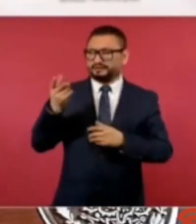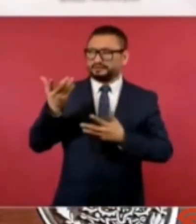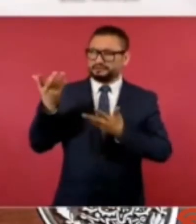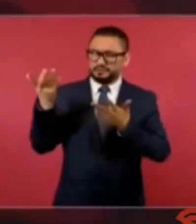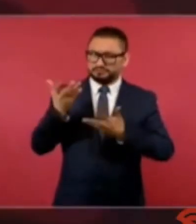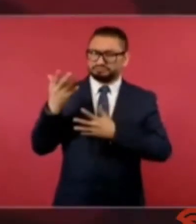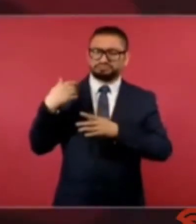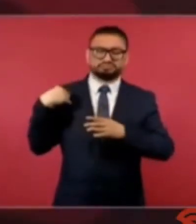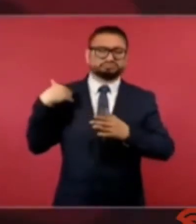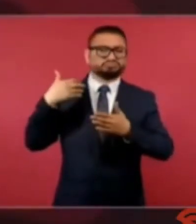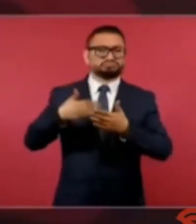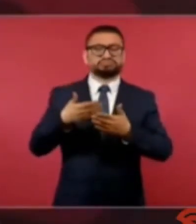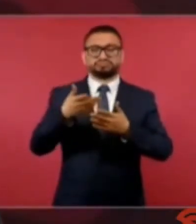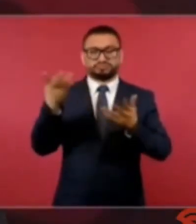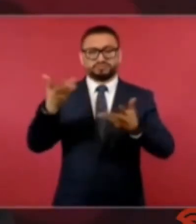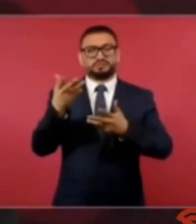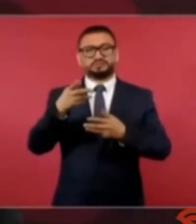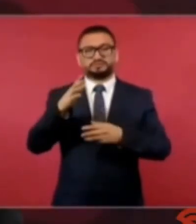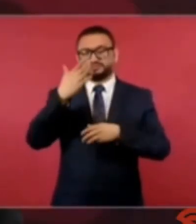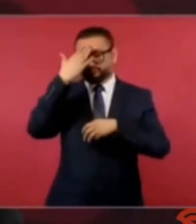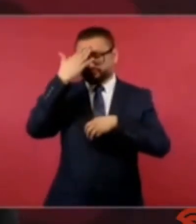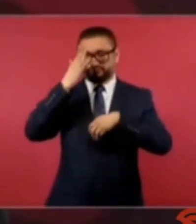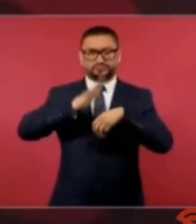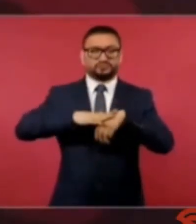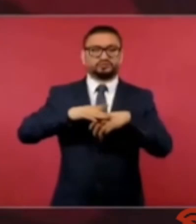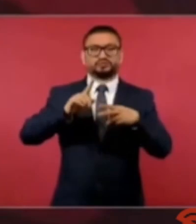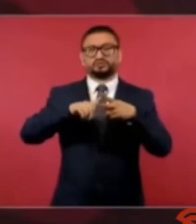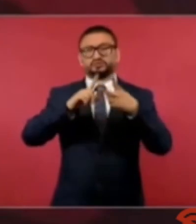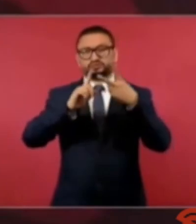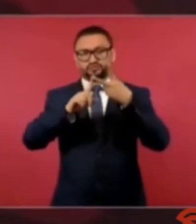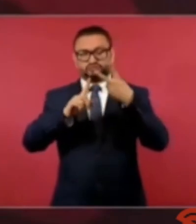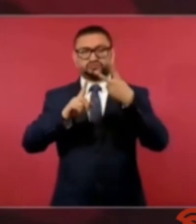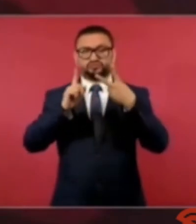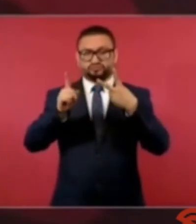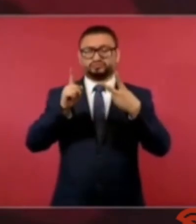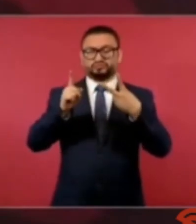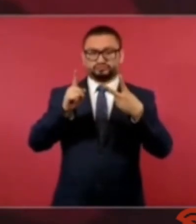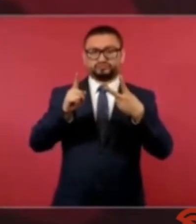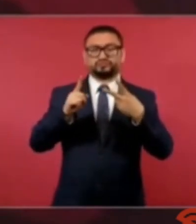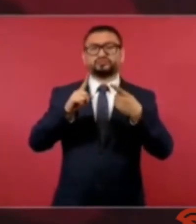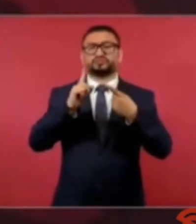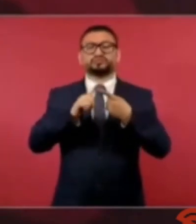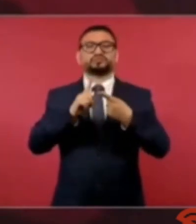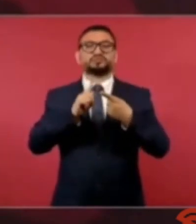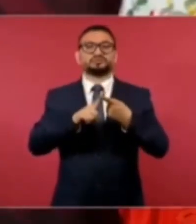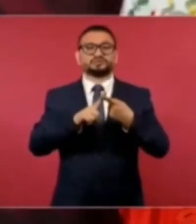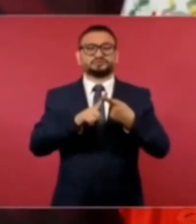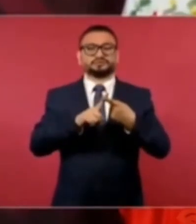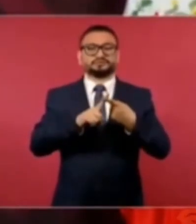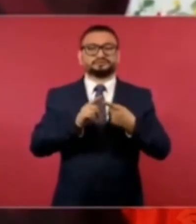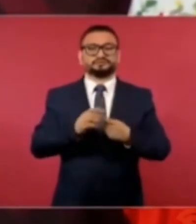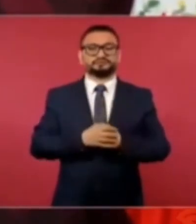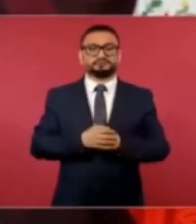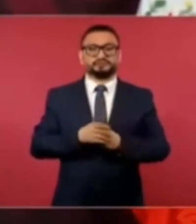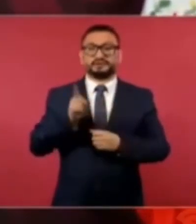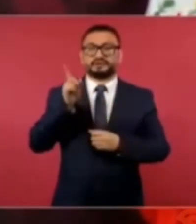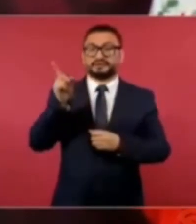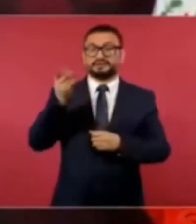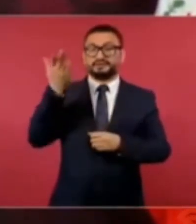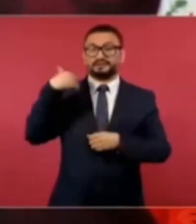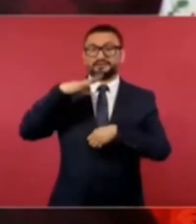No olvidar dos cosas del presidente Biden. Una que permitió